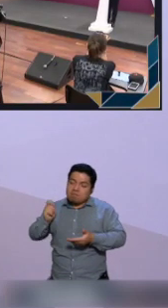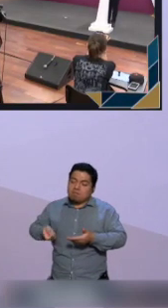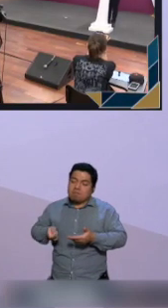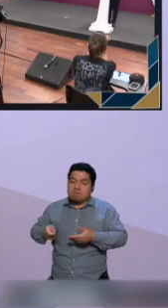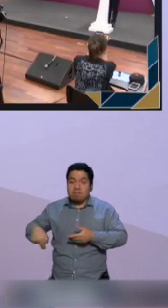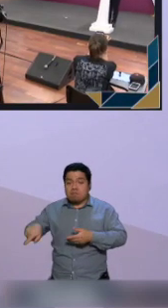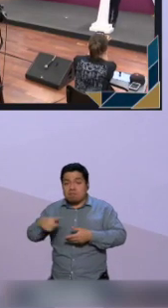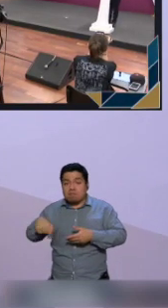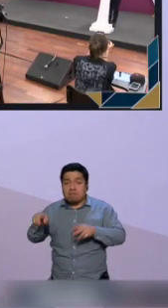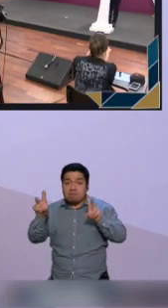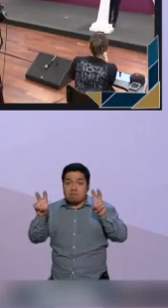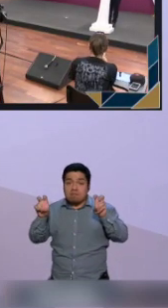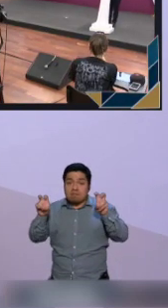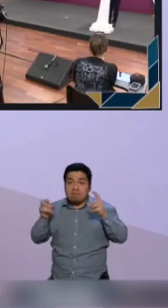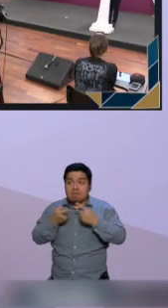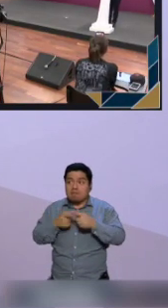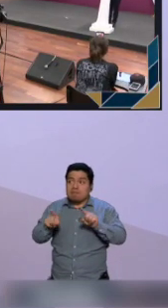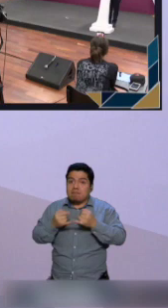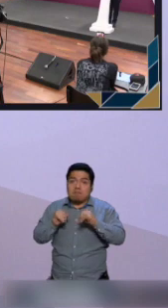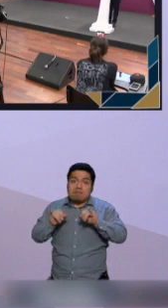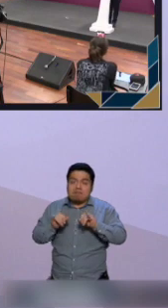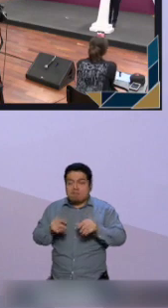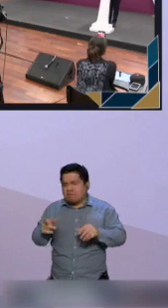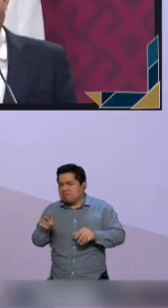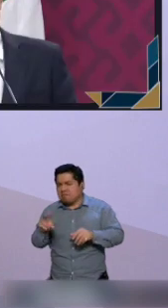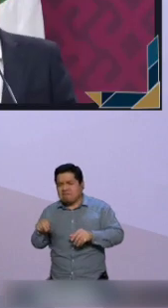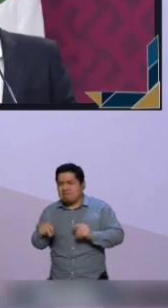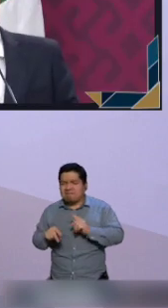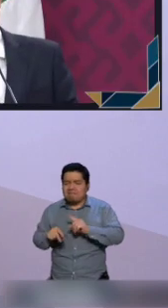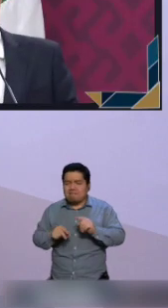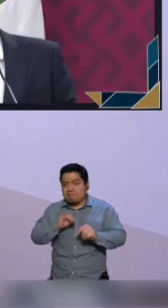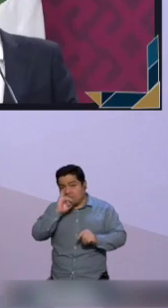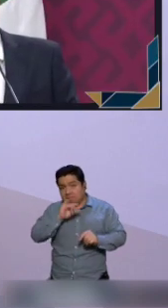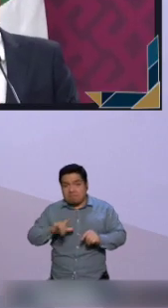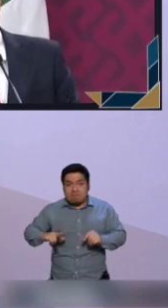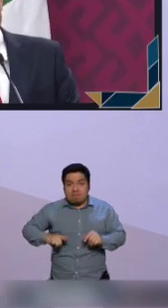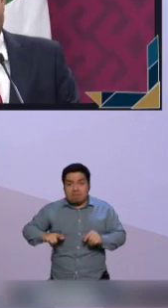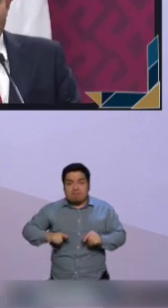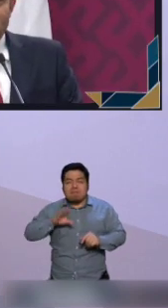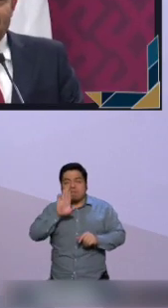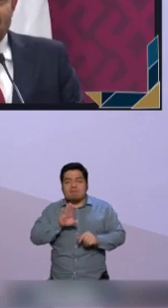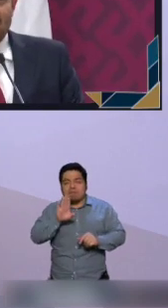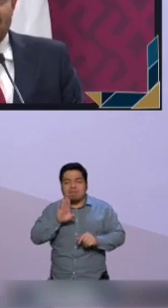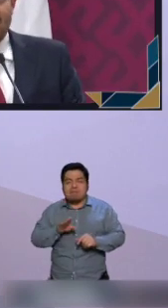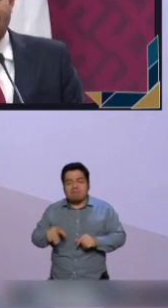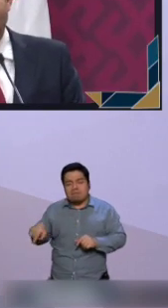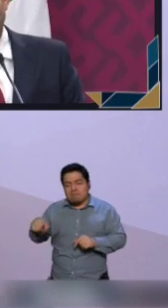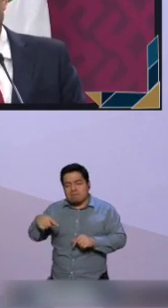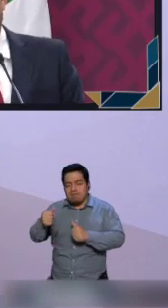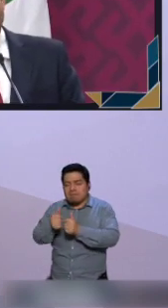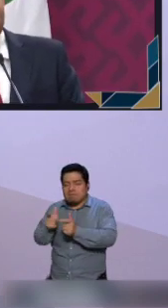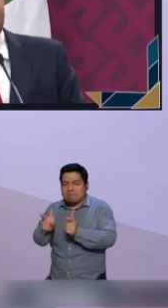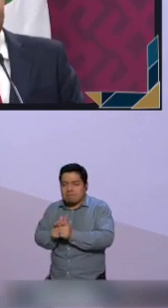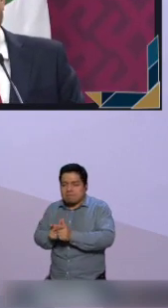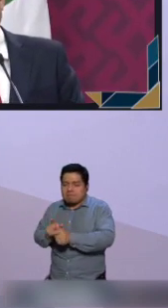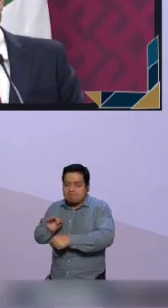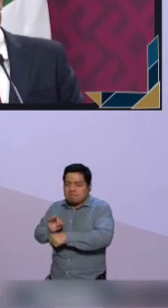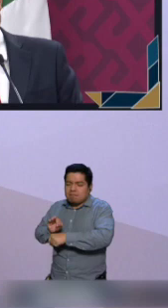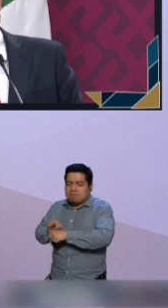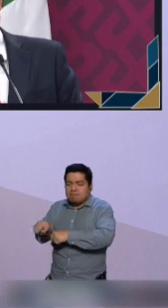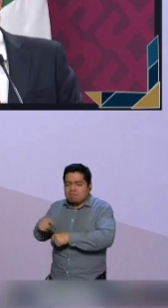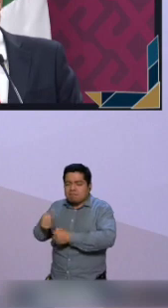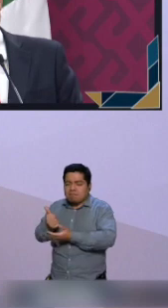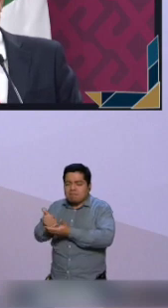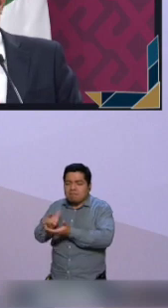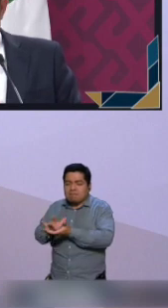llamados órganos autónomos no lo son tanto y el jefe de gobierno también aseguró que el árbitro electoral está favoreciendo a ciertos grupos. Agregó que aunque las